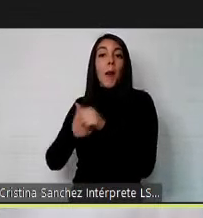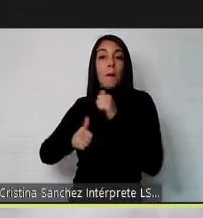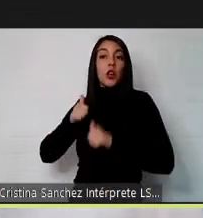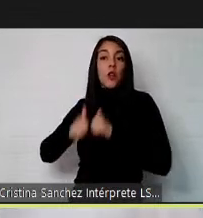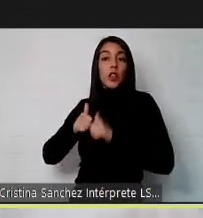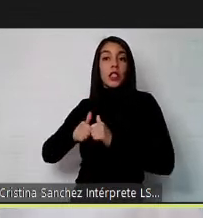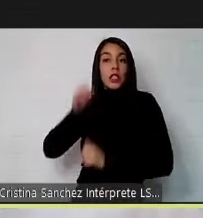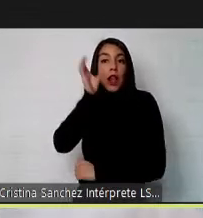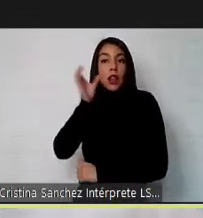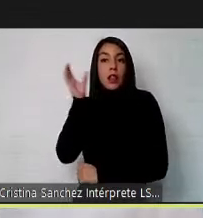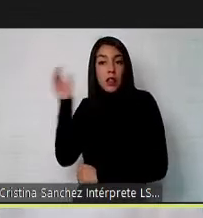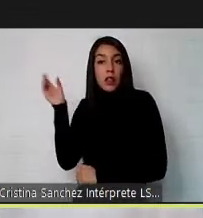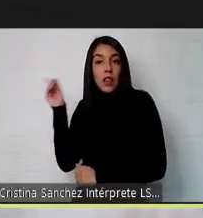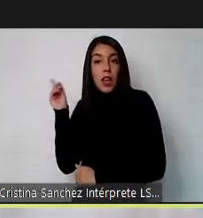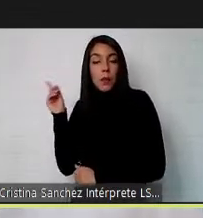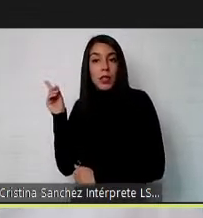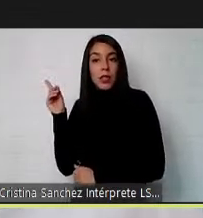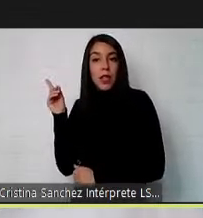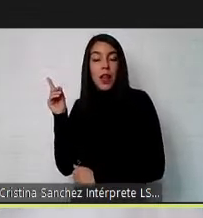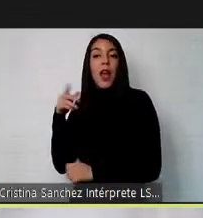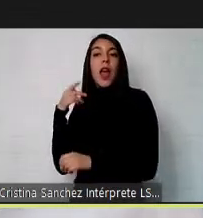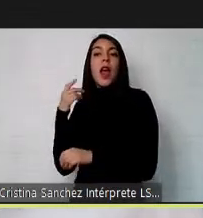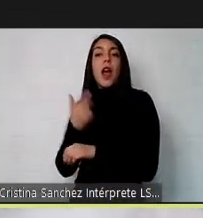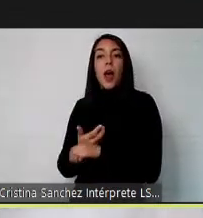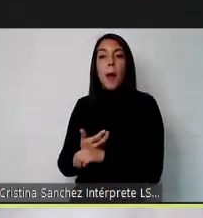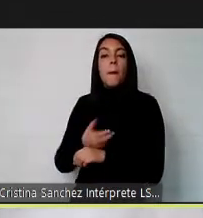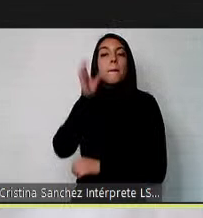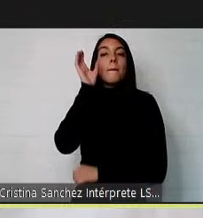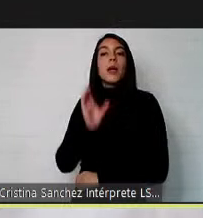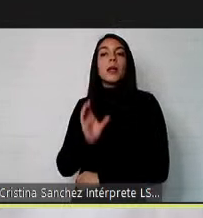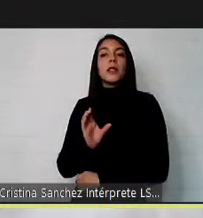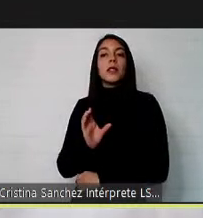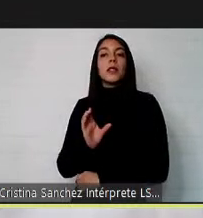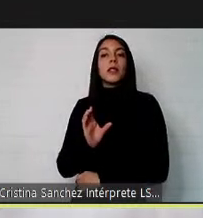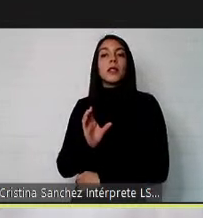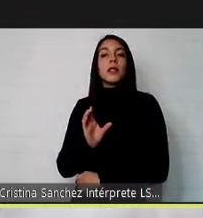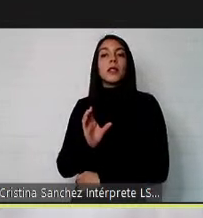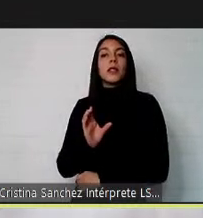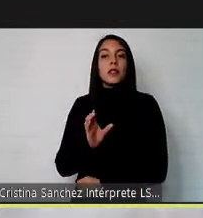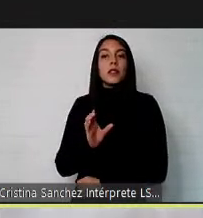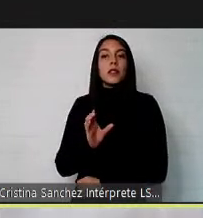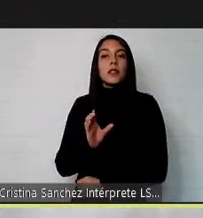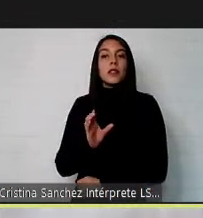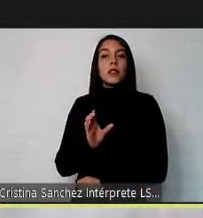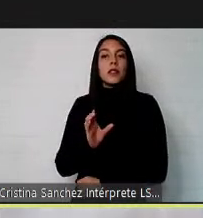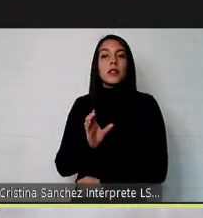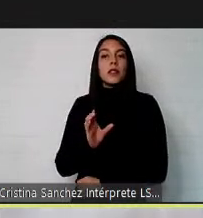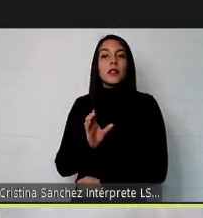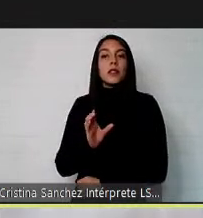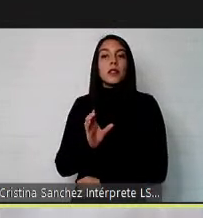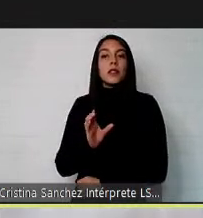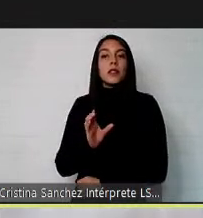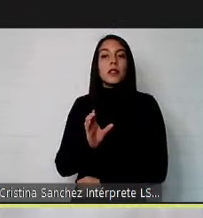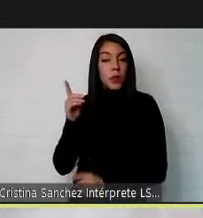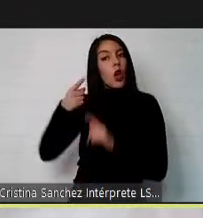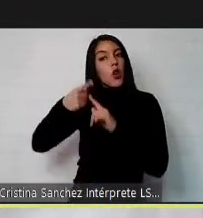discapacidad entendiendo que habían personas que habían nacido con discapacidad y otras que habían adquirido